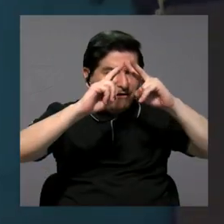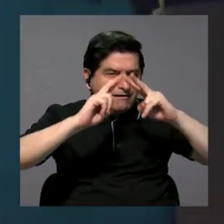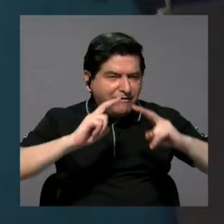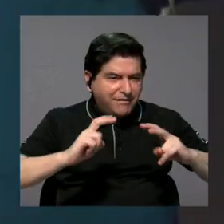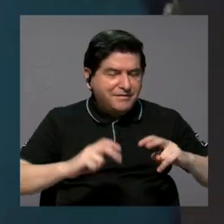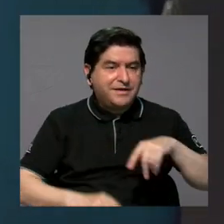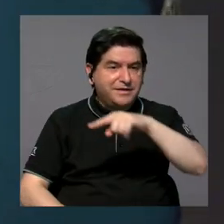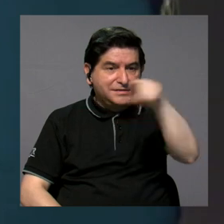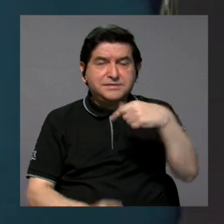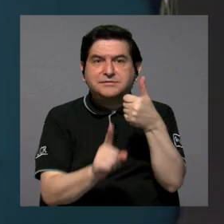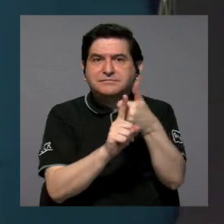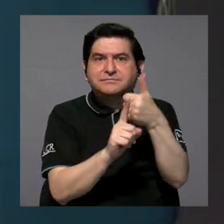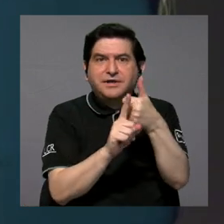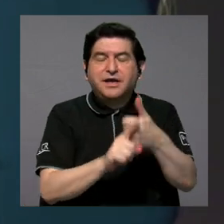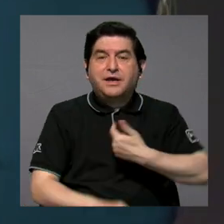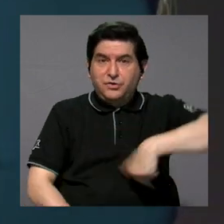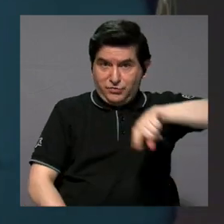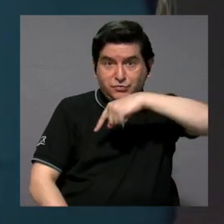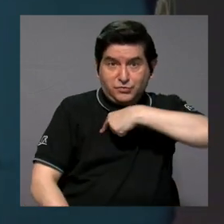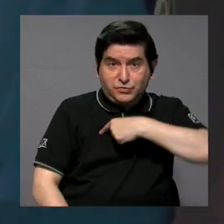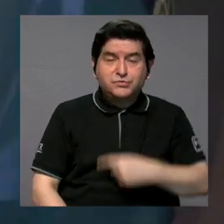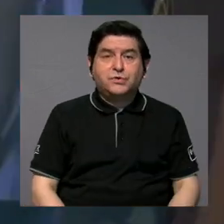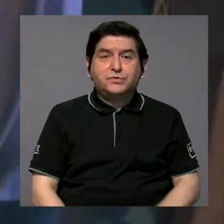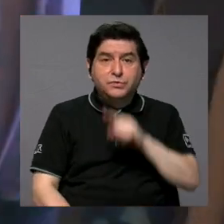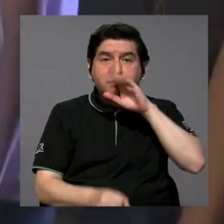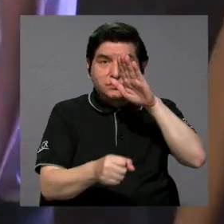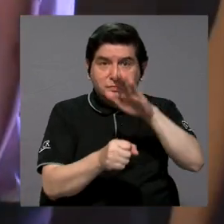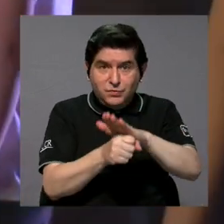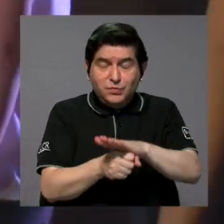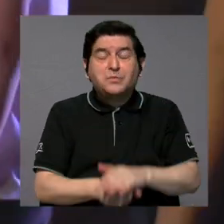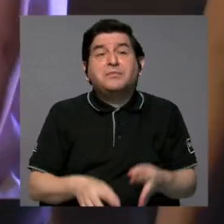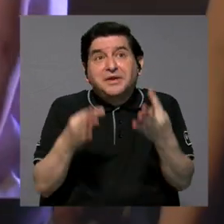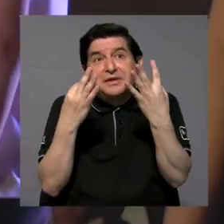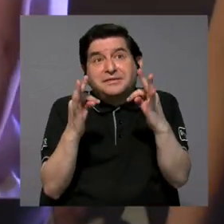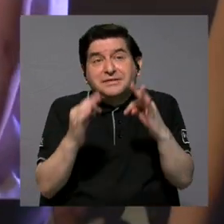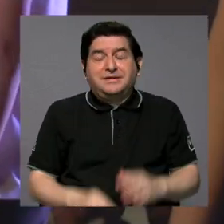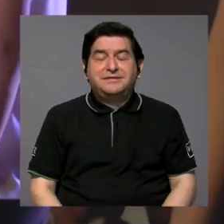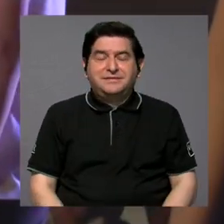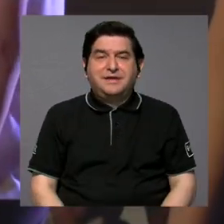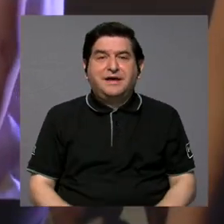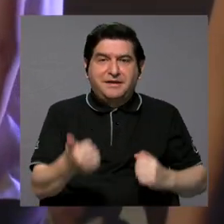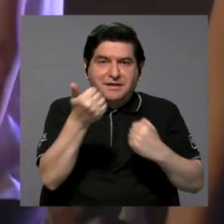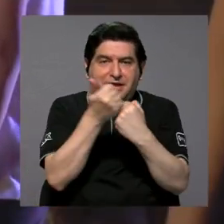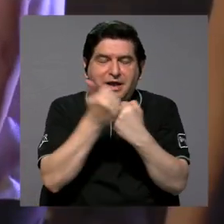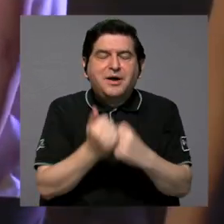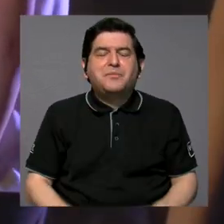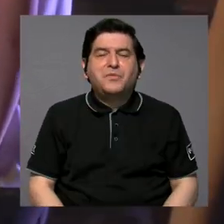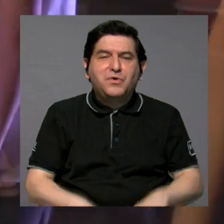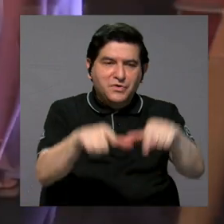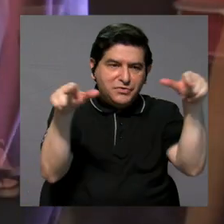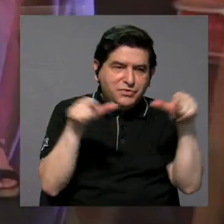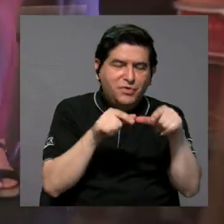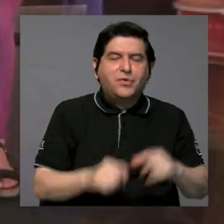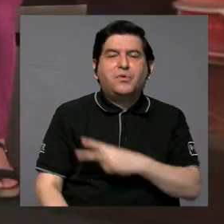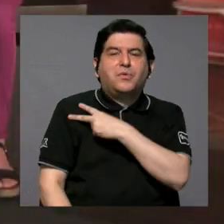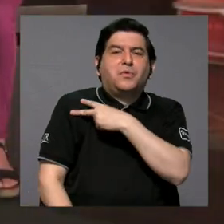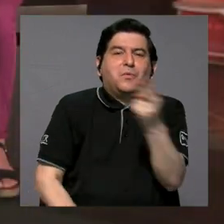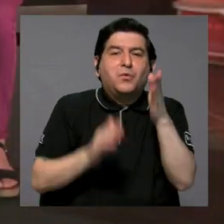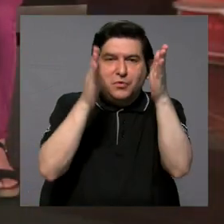ellos y de ellas y plasmarla en las medidas de las posibilidades, ¿verdad?, con el apoyo local, voluntariado, etc.,